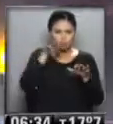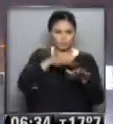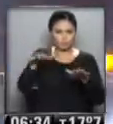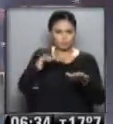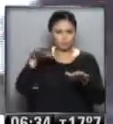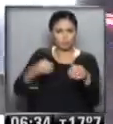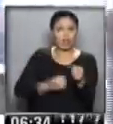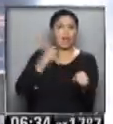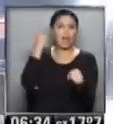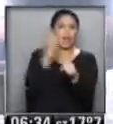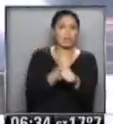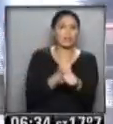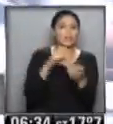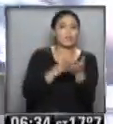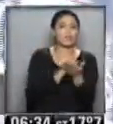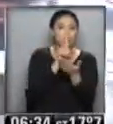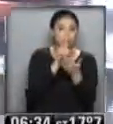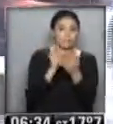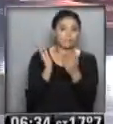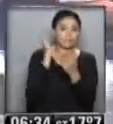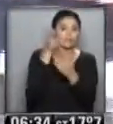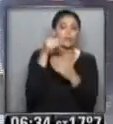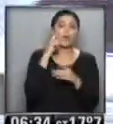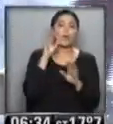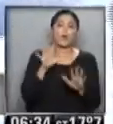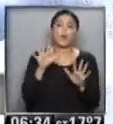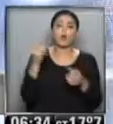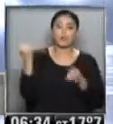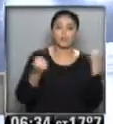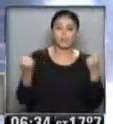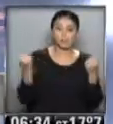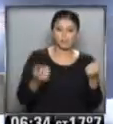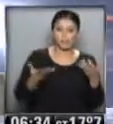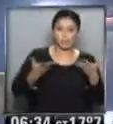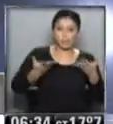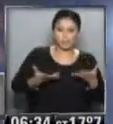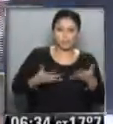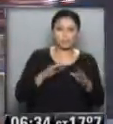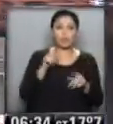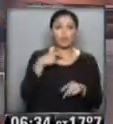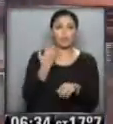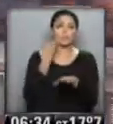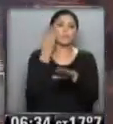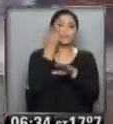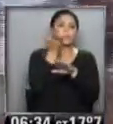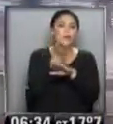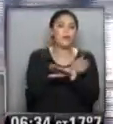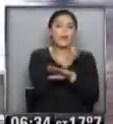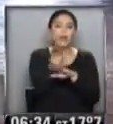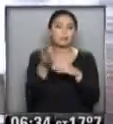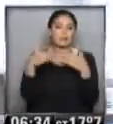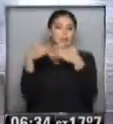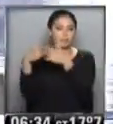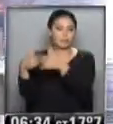ciudad... ...y el norte del conurbano... ...atención con los vehículos pesados... ...que ya se están movilizando por ejemplo... ...hacia la zona portuaria... ...la autopista